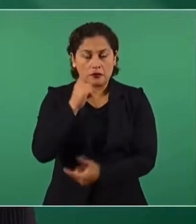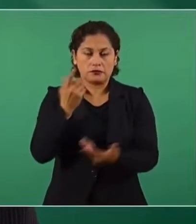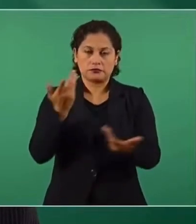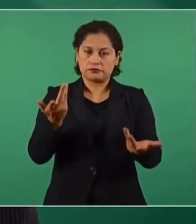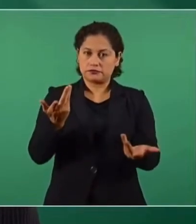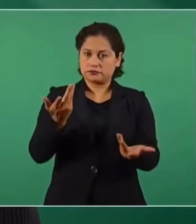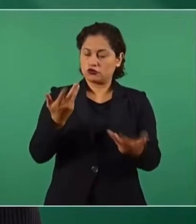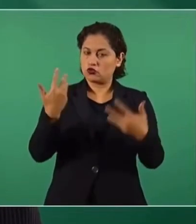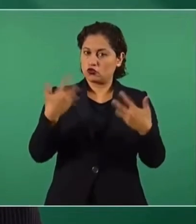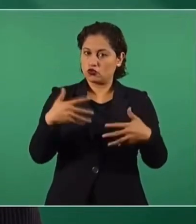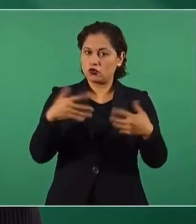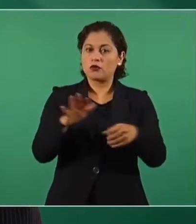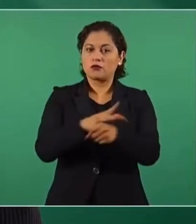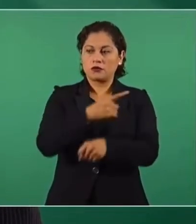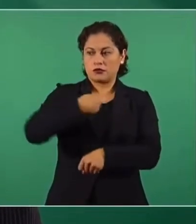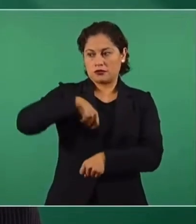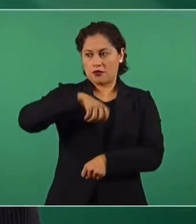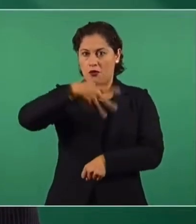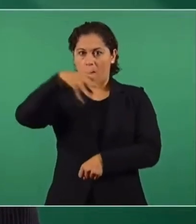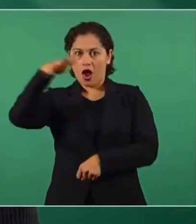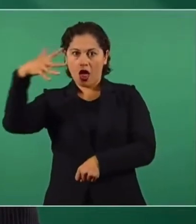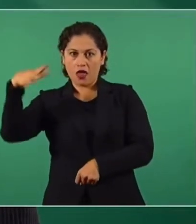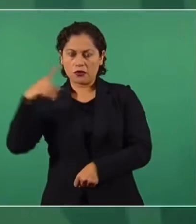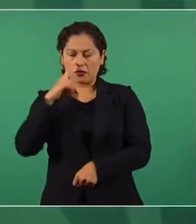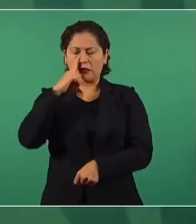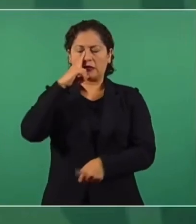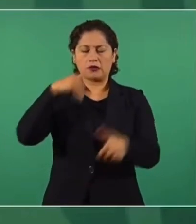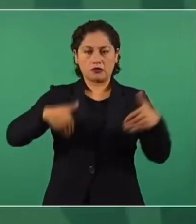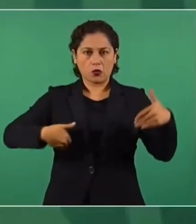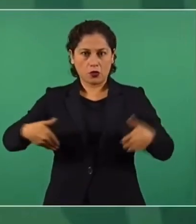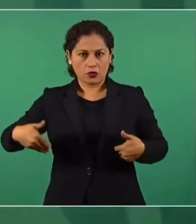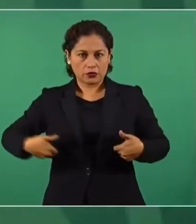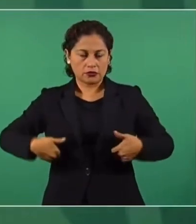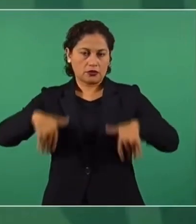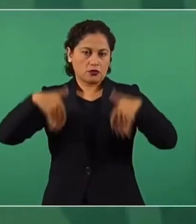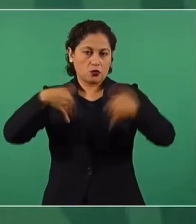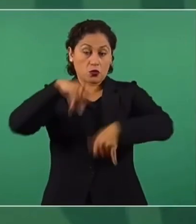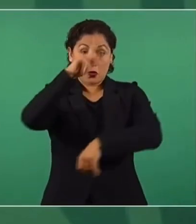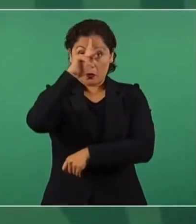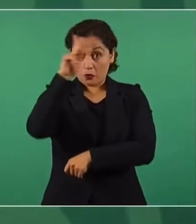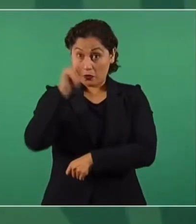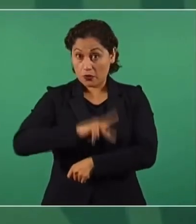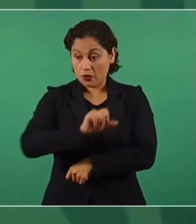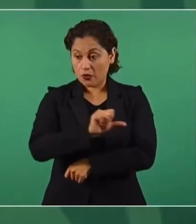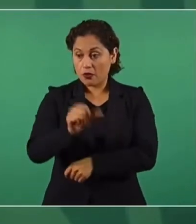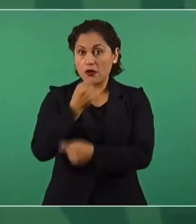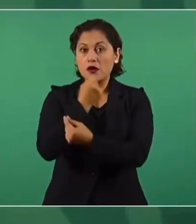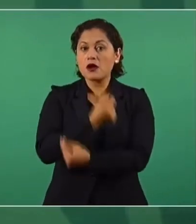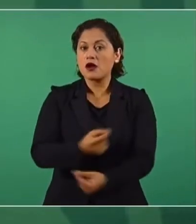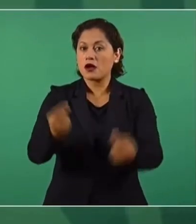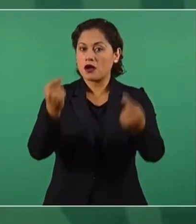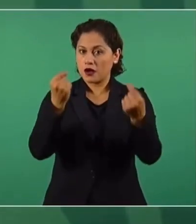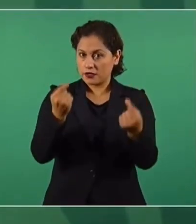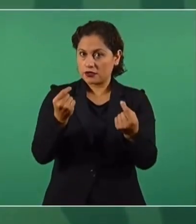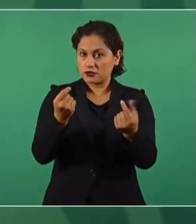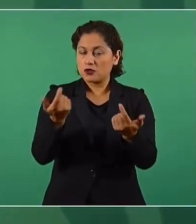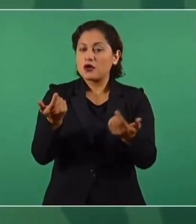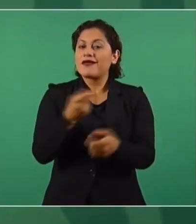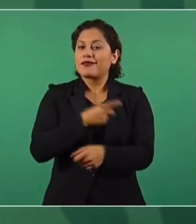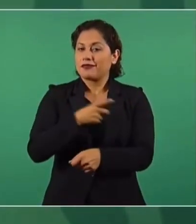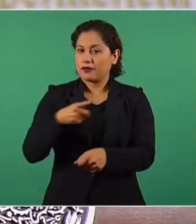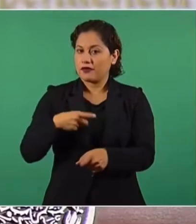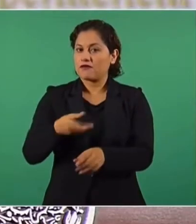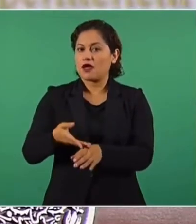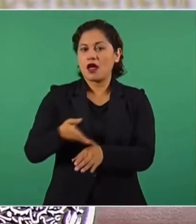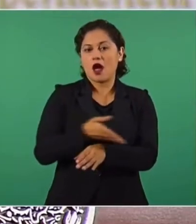molesta o se nos hace medio molesto. Yo creo que sí tendríamos que tener unas actividades previas precisamente